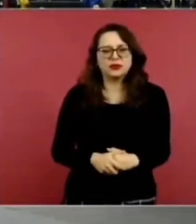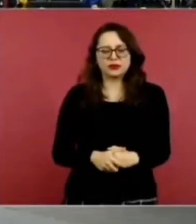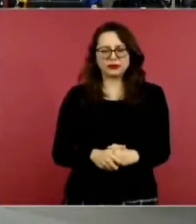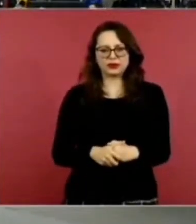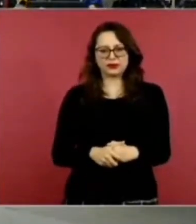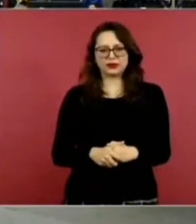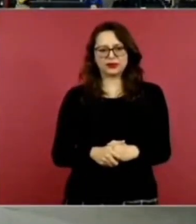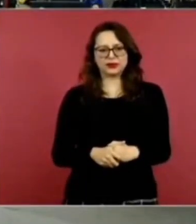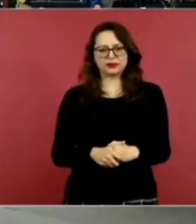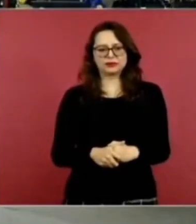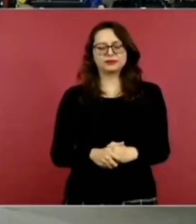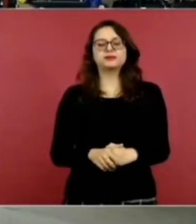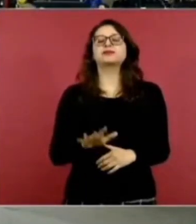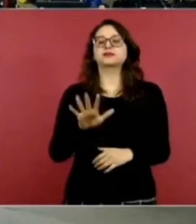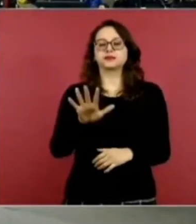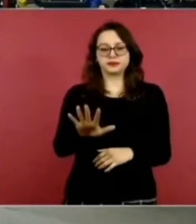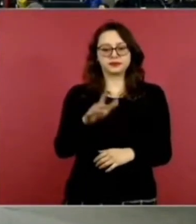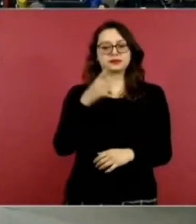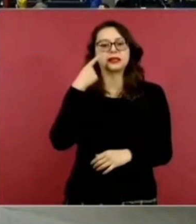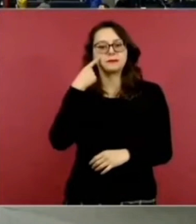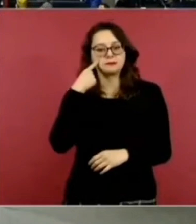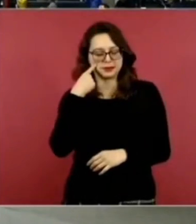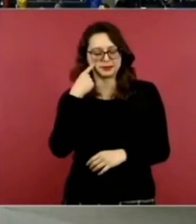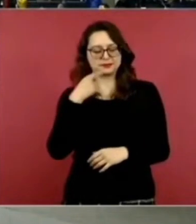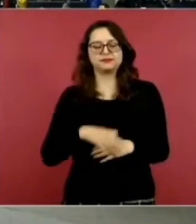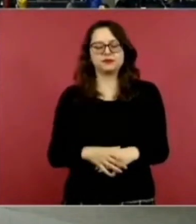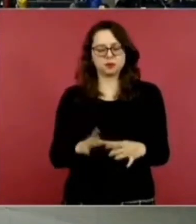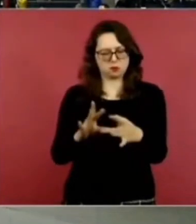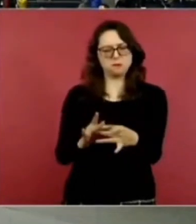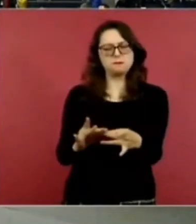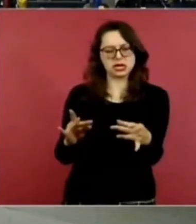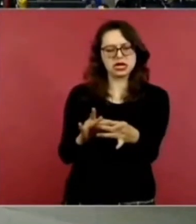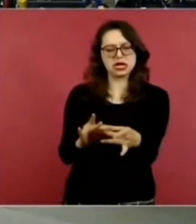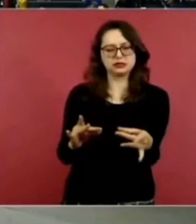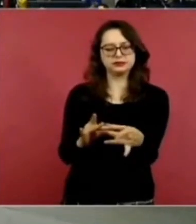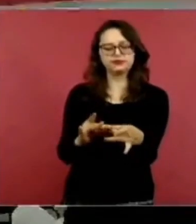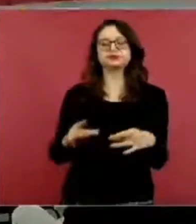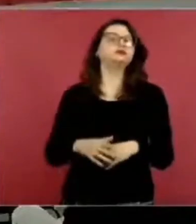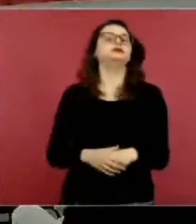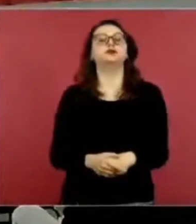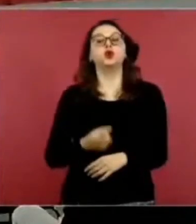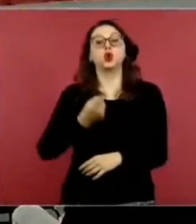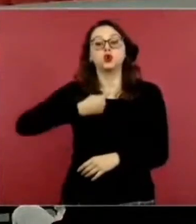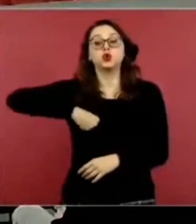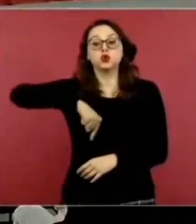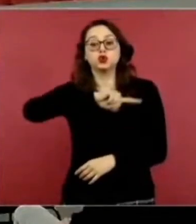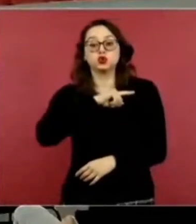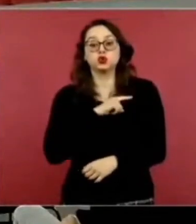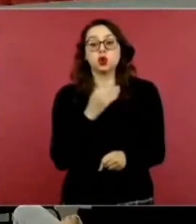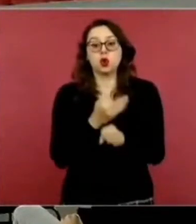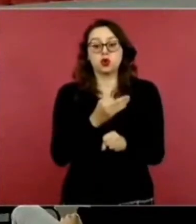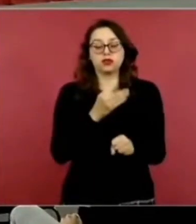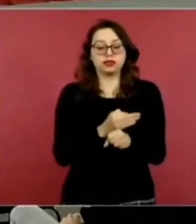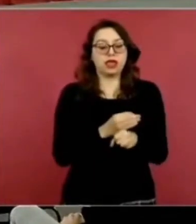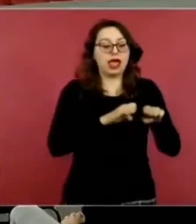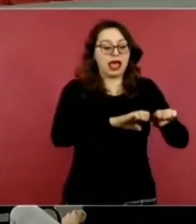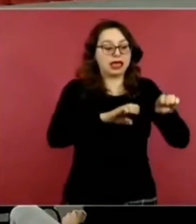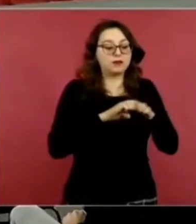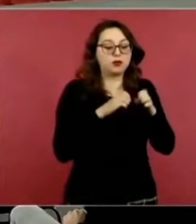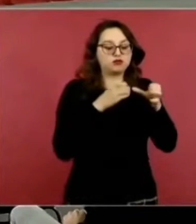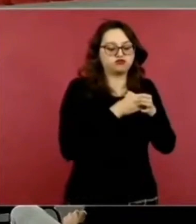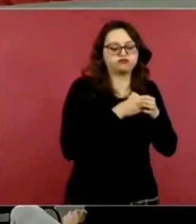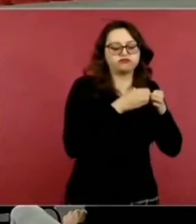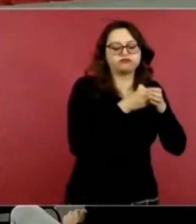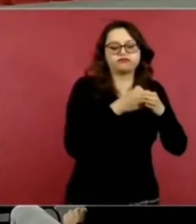Bueno, tenemos un programa que dijimos que se va a reforzar. Incluso ahorita regresando a Acapulco